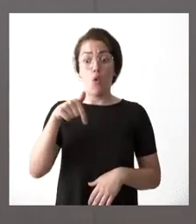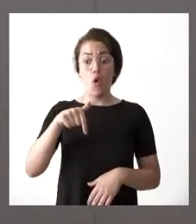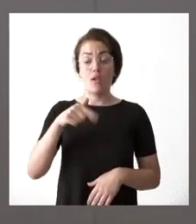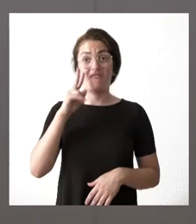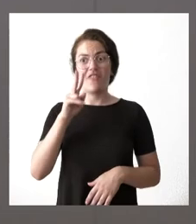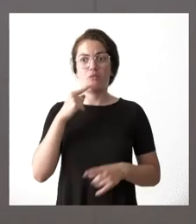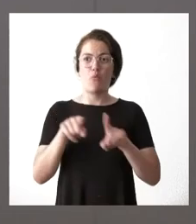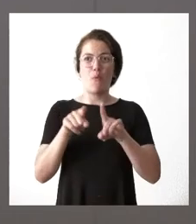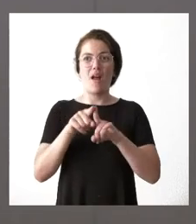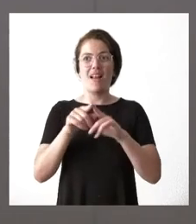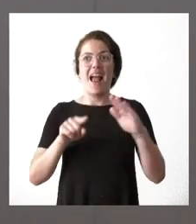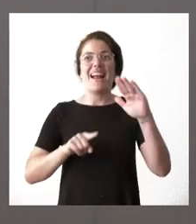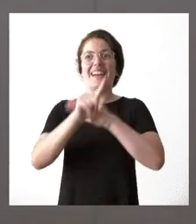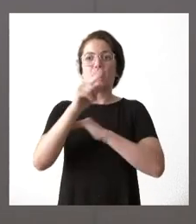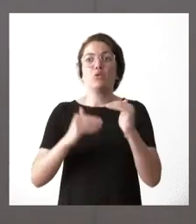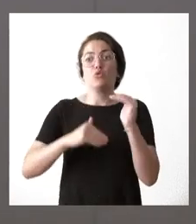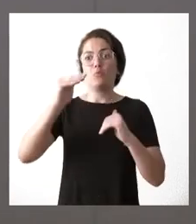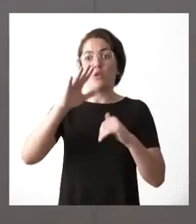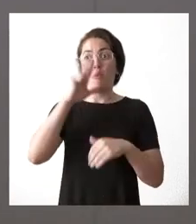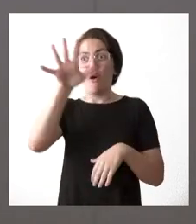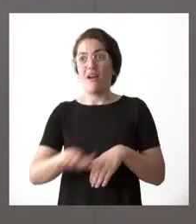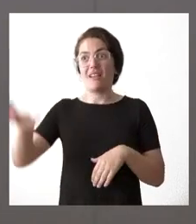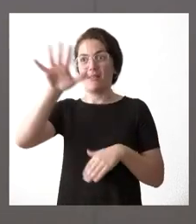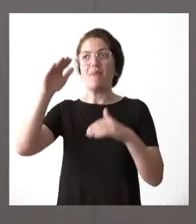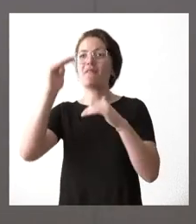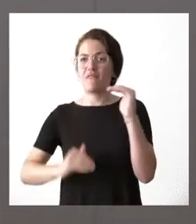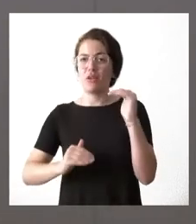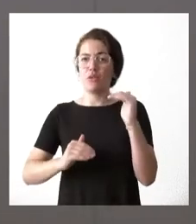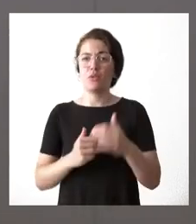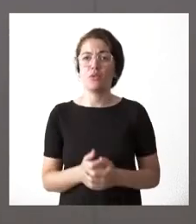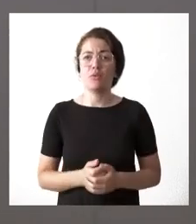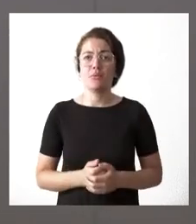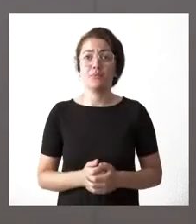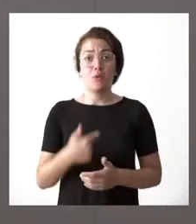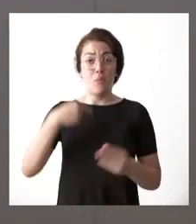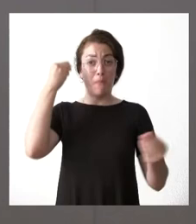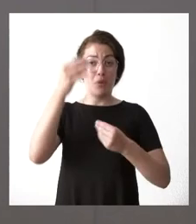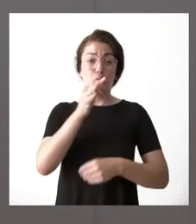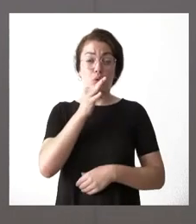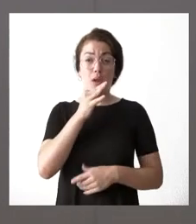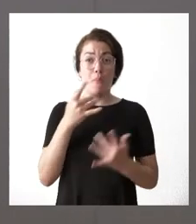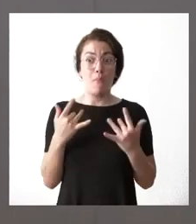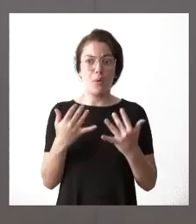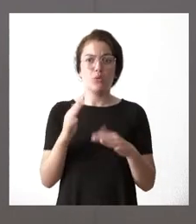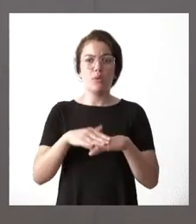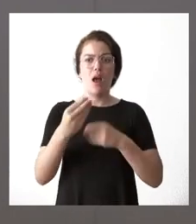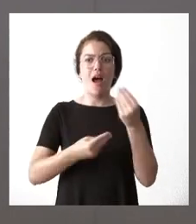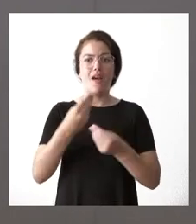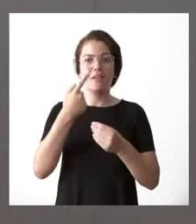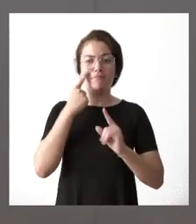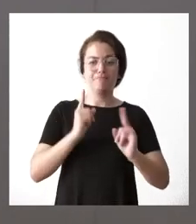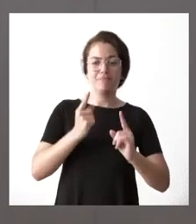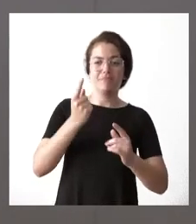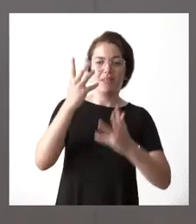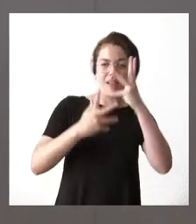es inferior a esa previsión que hicimos inicialmente yo creo que todavía quizás sea pronto para hacer un recálculo del nuevo crecimiento